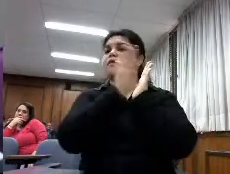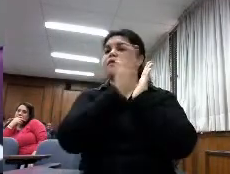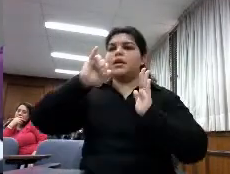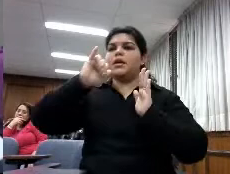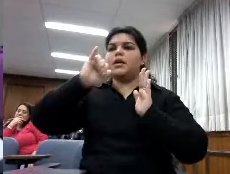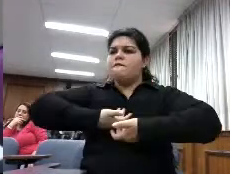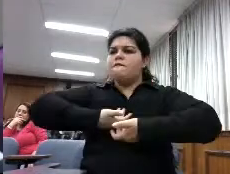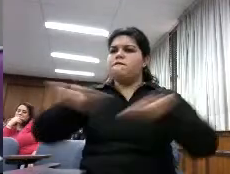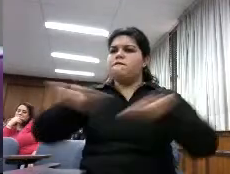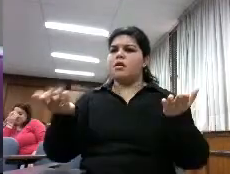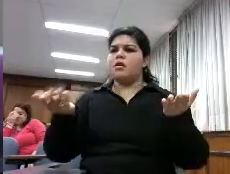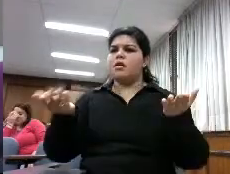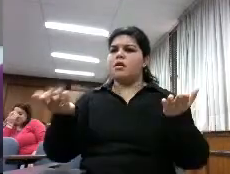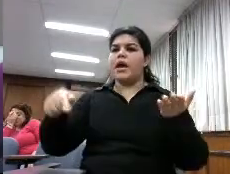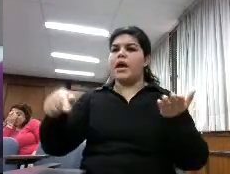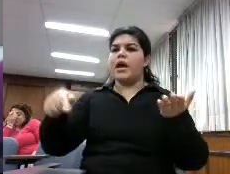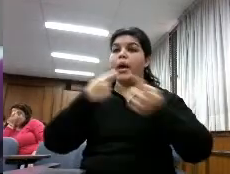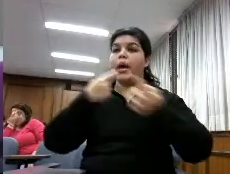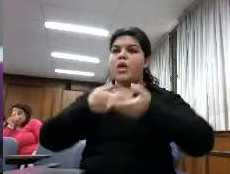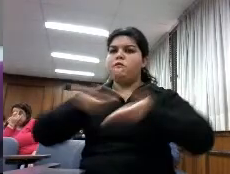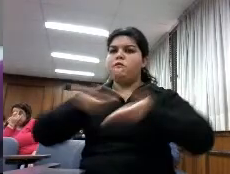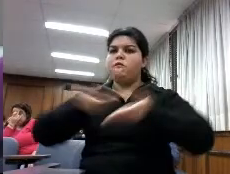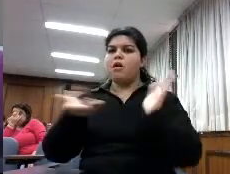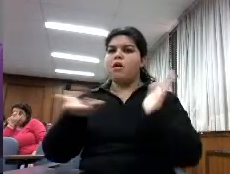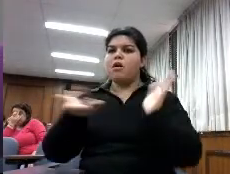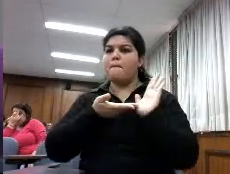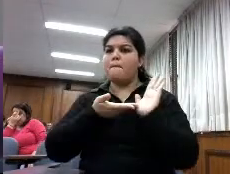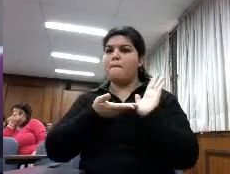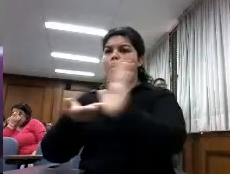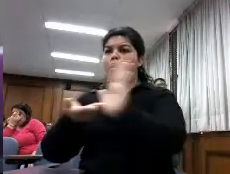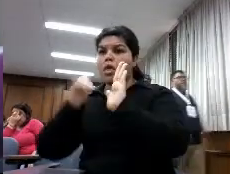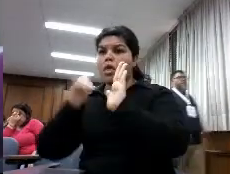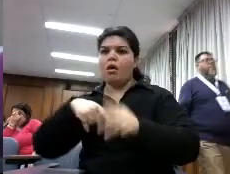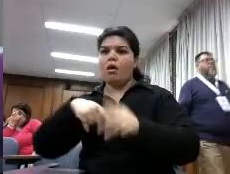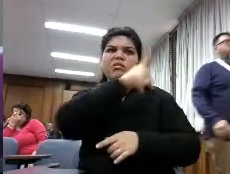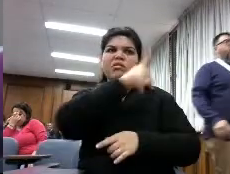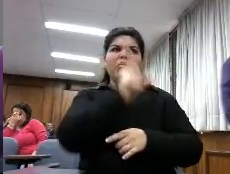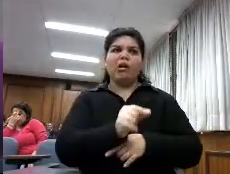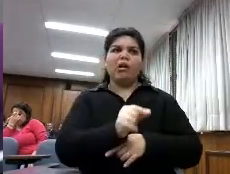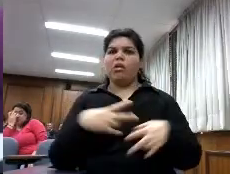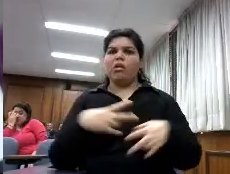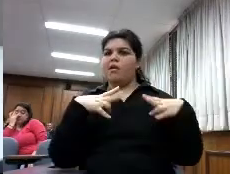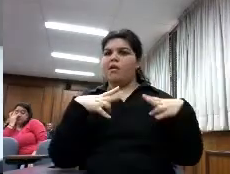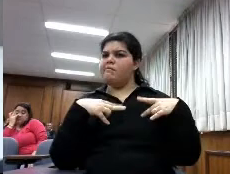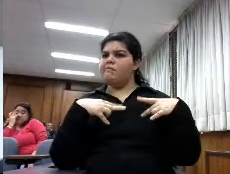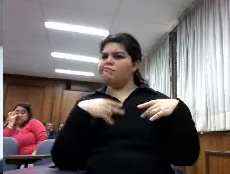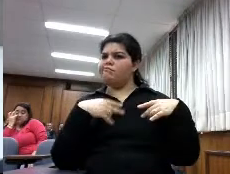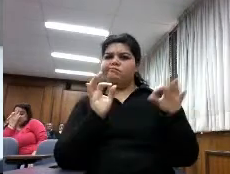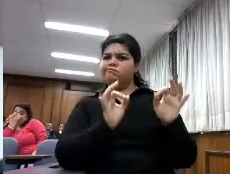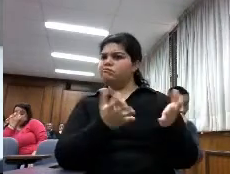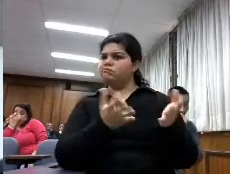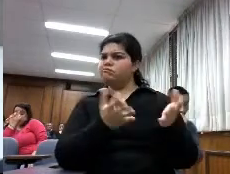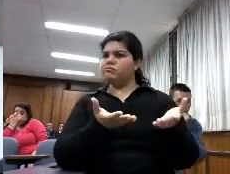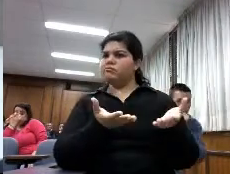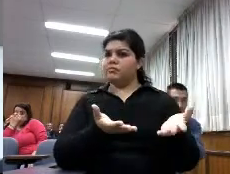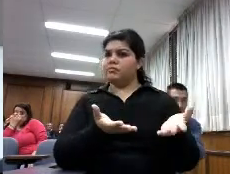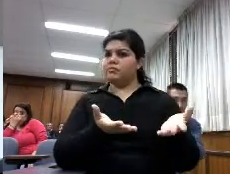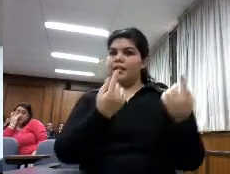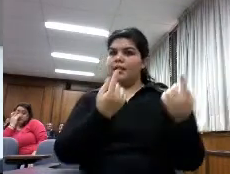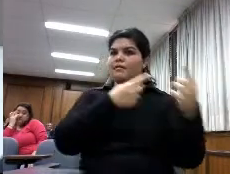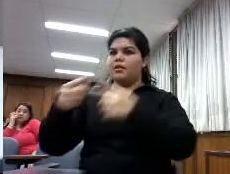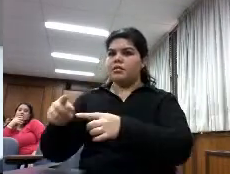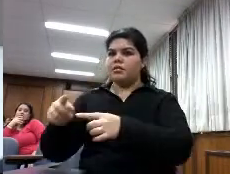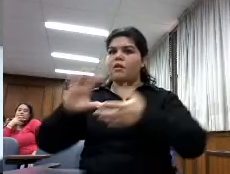en sus medios y hubo países en que no se molestaron entonces las diferencias de